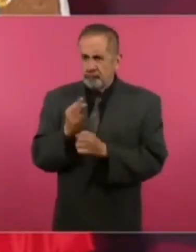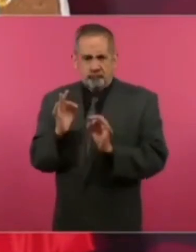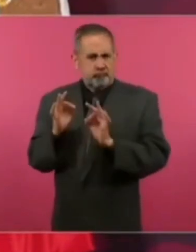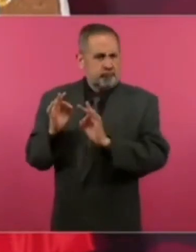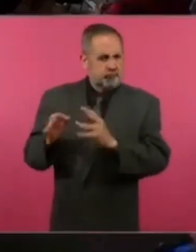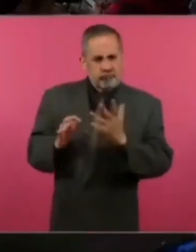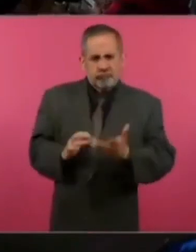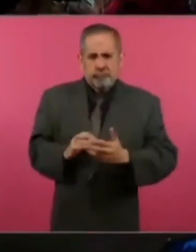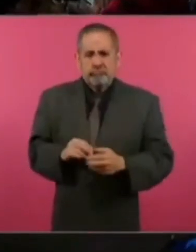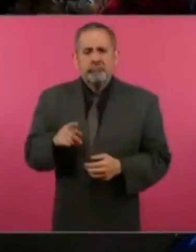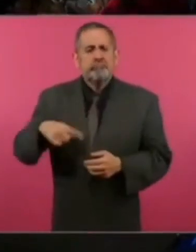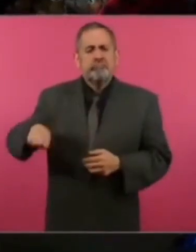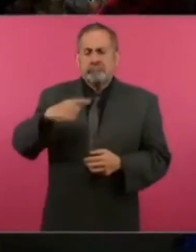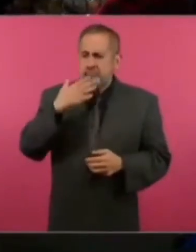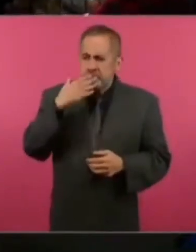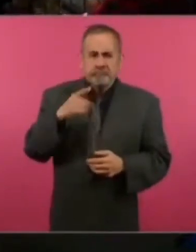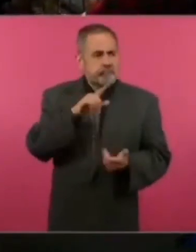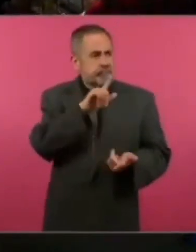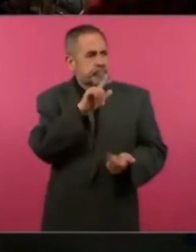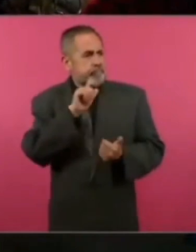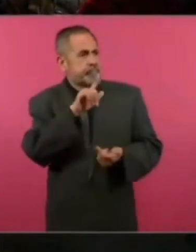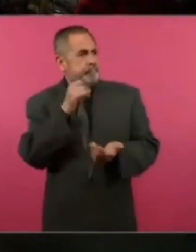Tenemos buena recaudación.